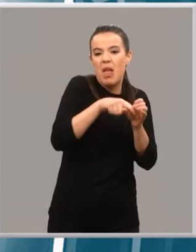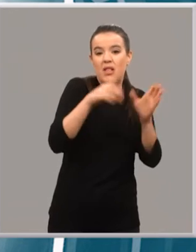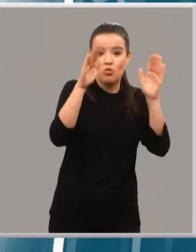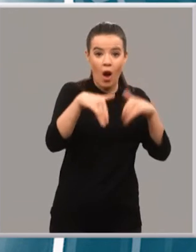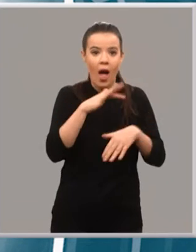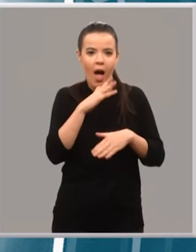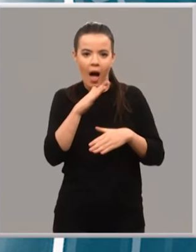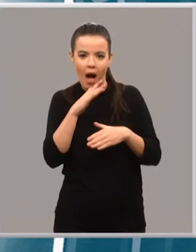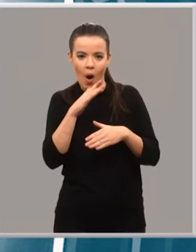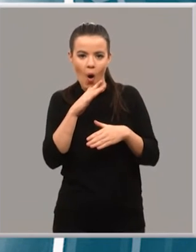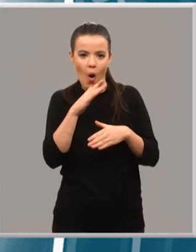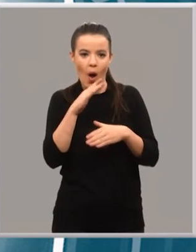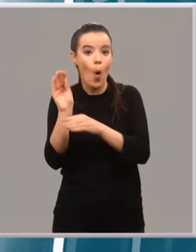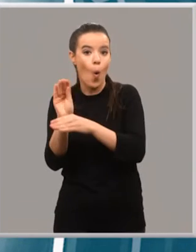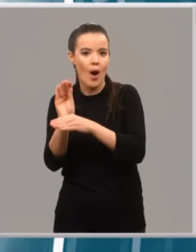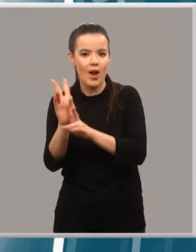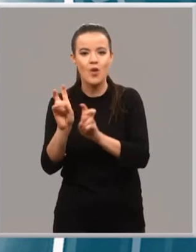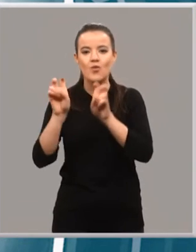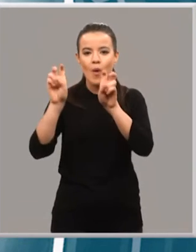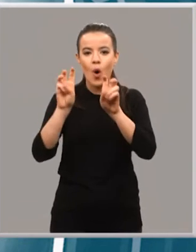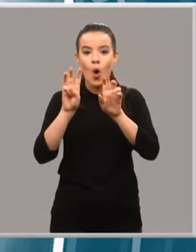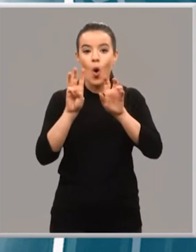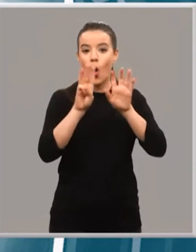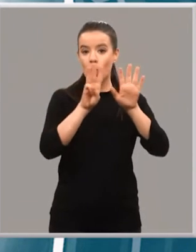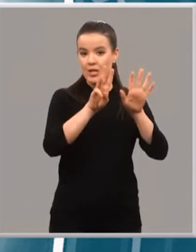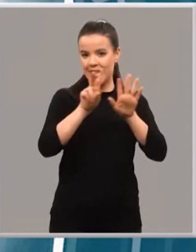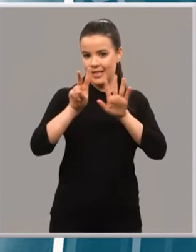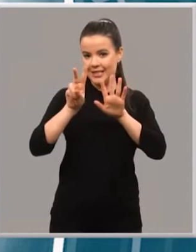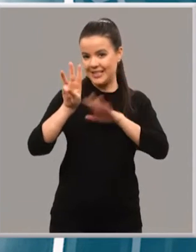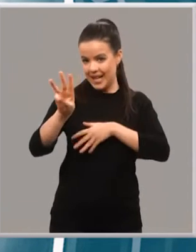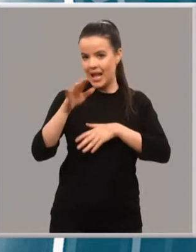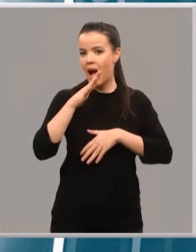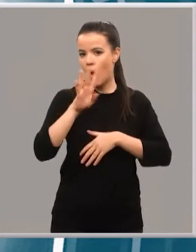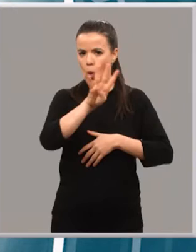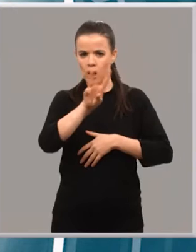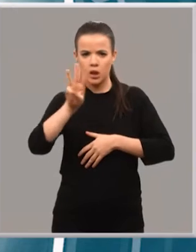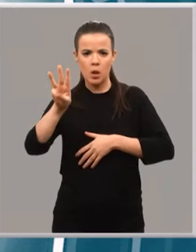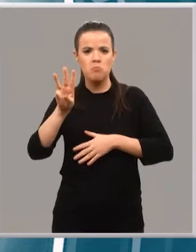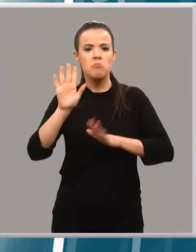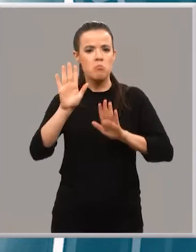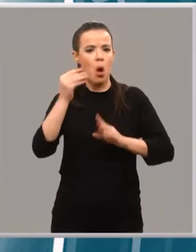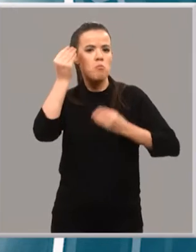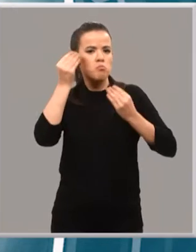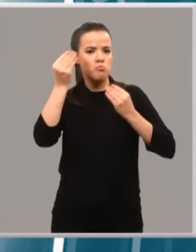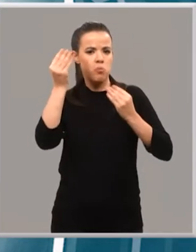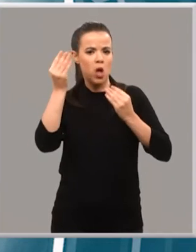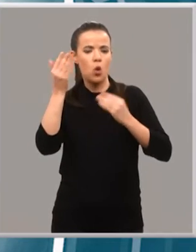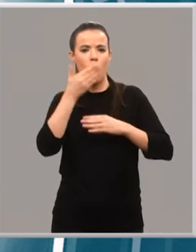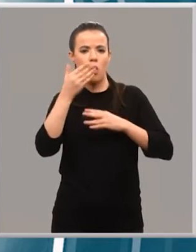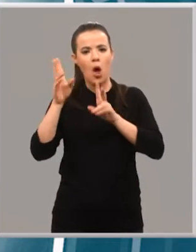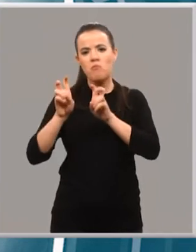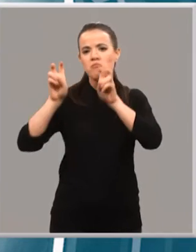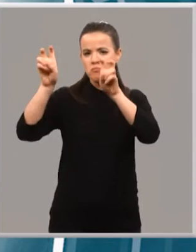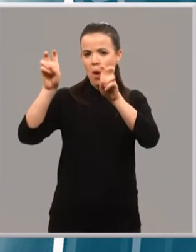tiene capacidad para 83 y ahora mismo tenemos 43, pero bueno, yo creo que dan ganas hasta de tener hijos con esta guardería nueva, o que yo creo que